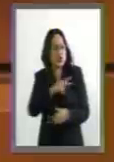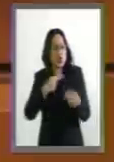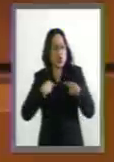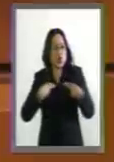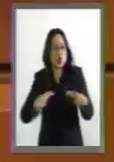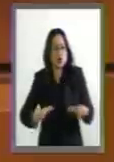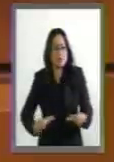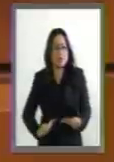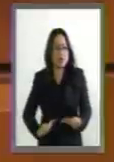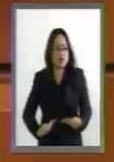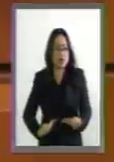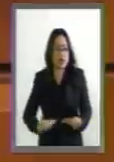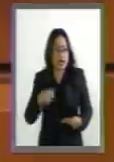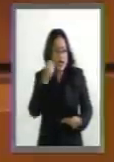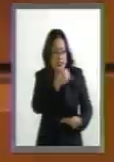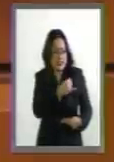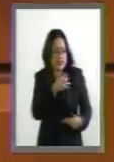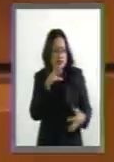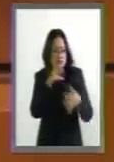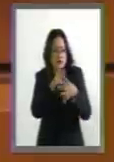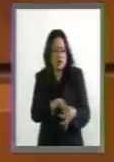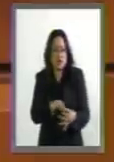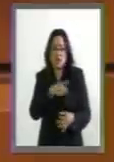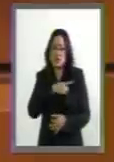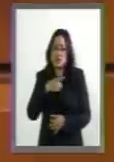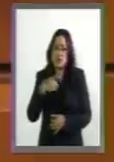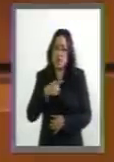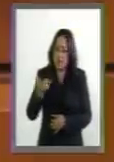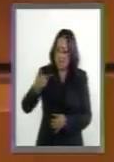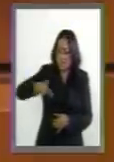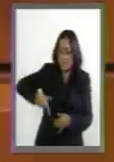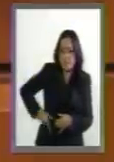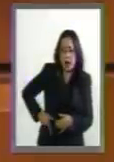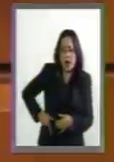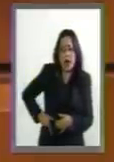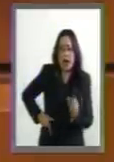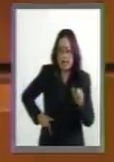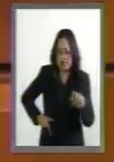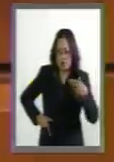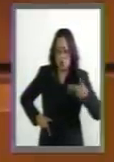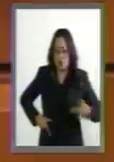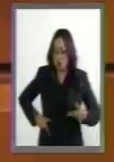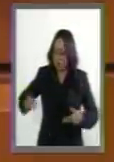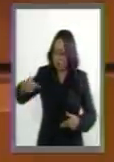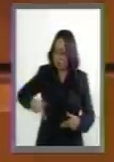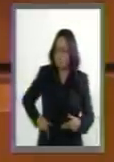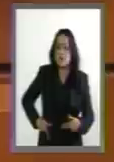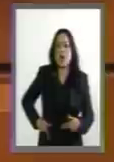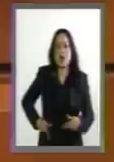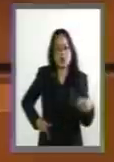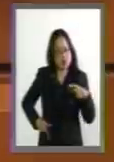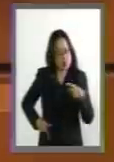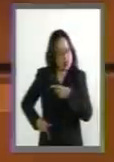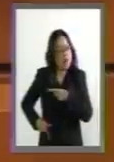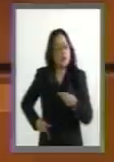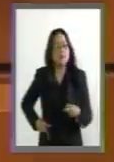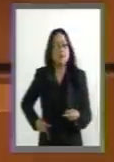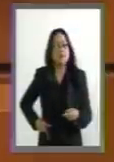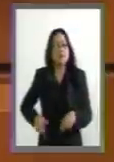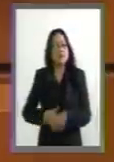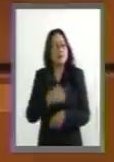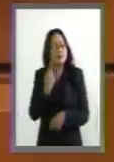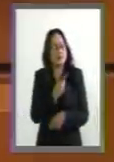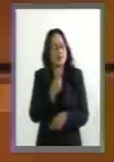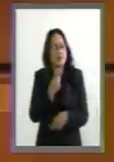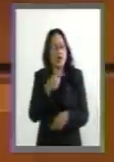agentes migratorios norteamericanos tenía que tener la pistola y con eso se abrió el país para que en